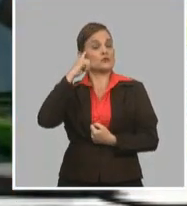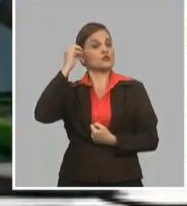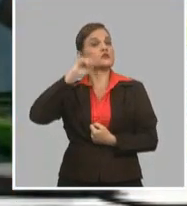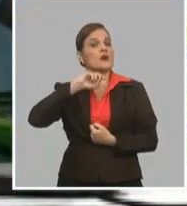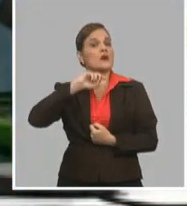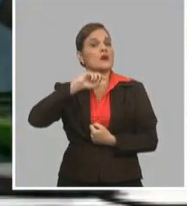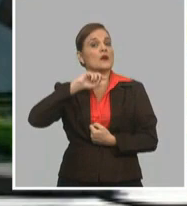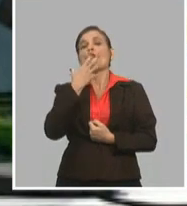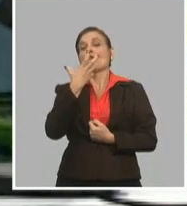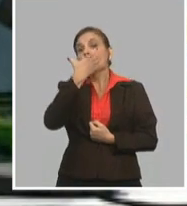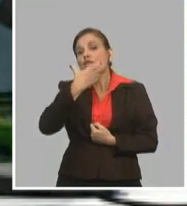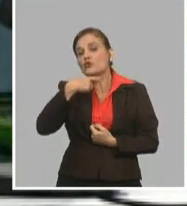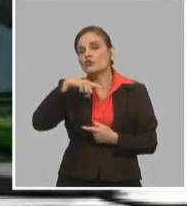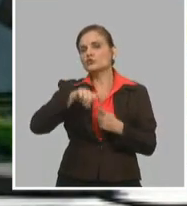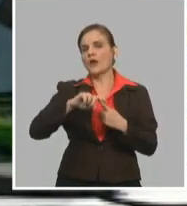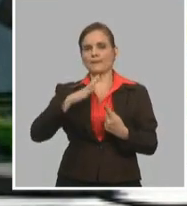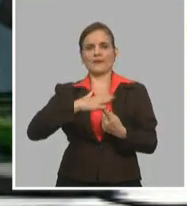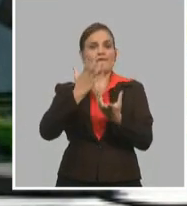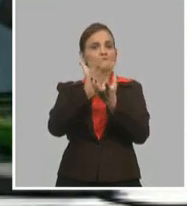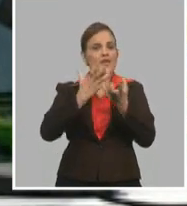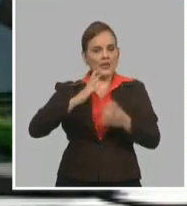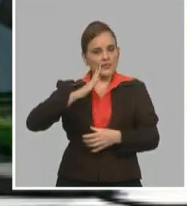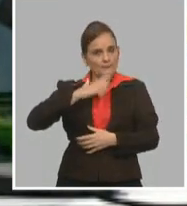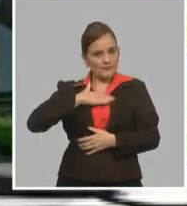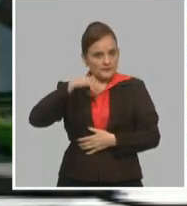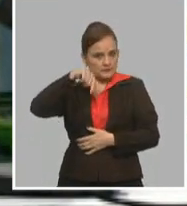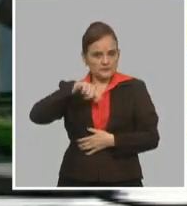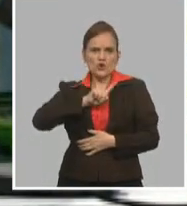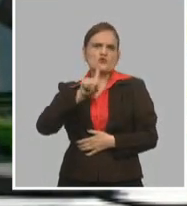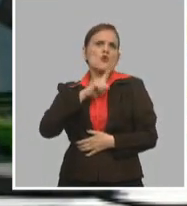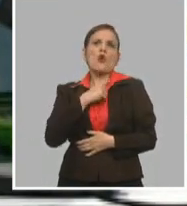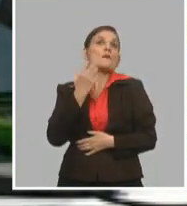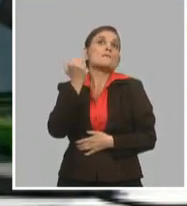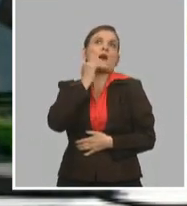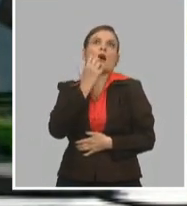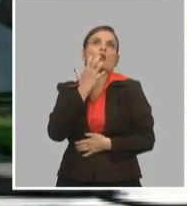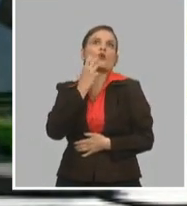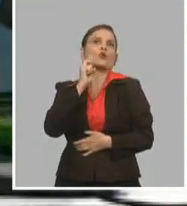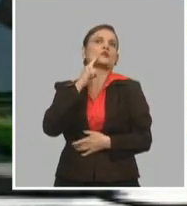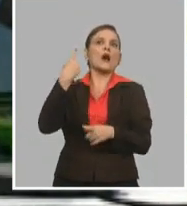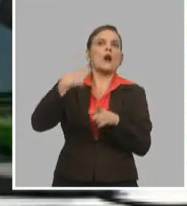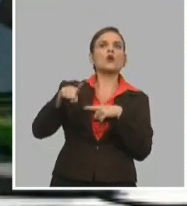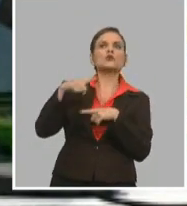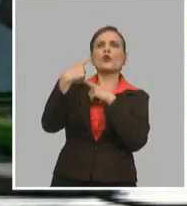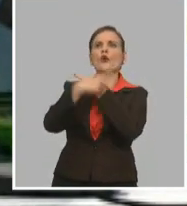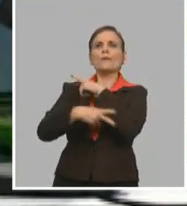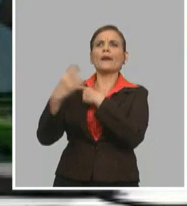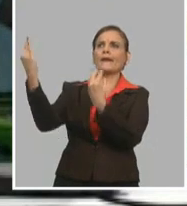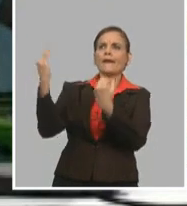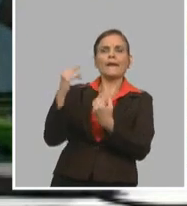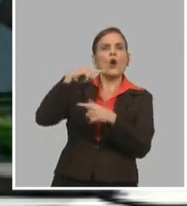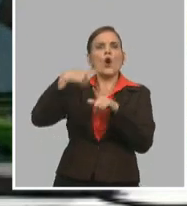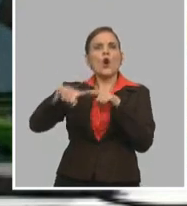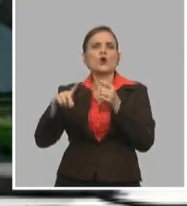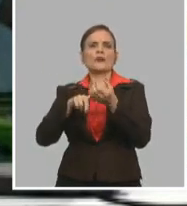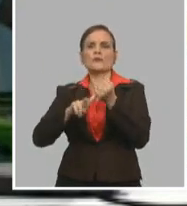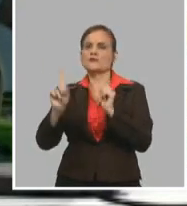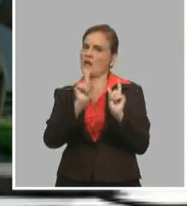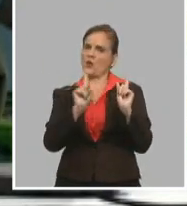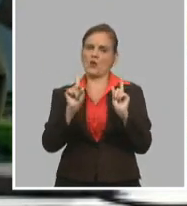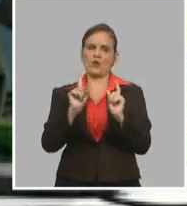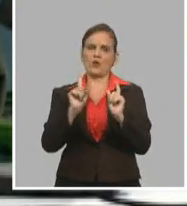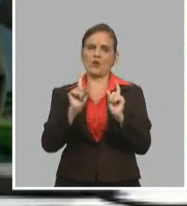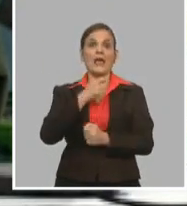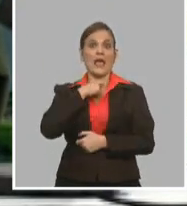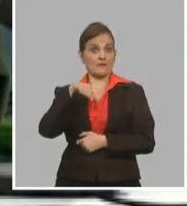viandas. No podemos seguir esperando que lo más importante, lo que más nos gusta, lo mejor es lo que viene de afuera. ¿Cuántos helados estamos haciendo ya con